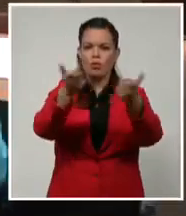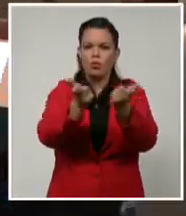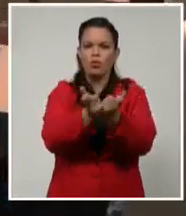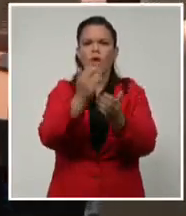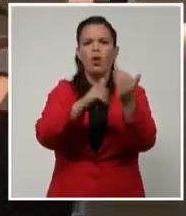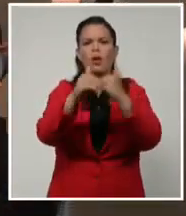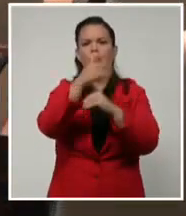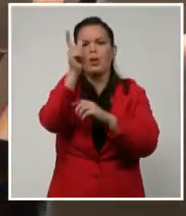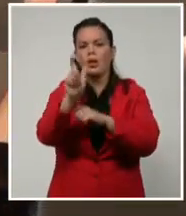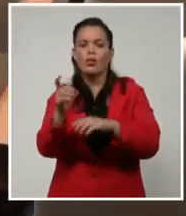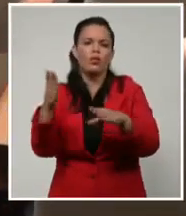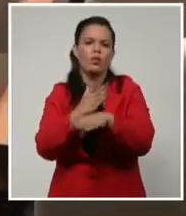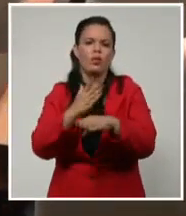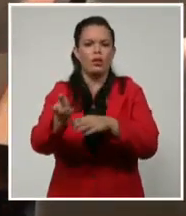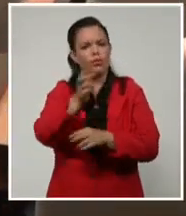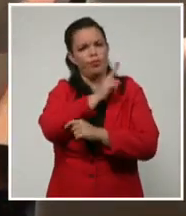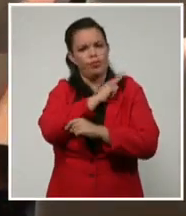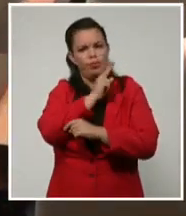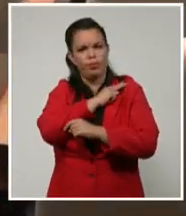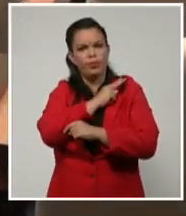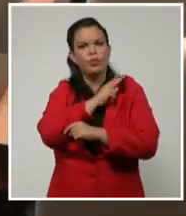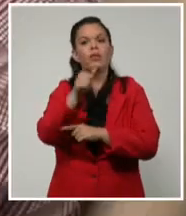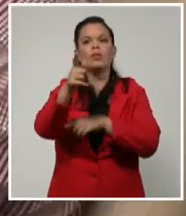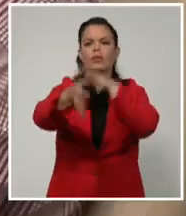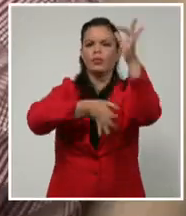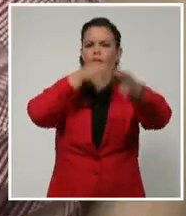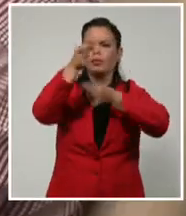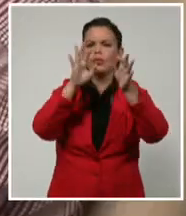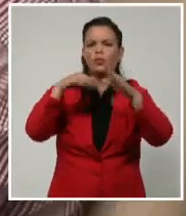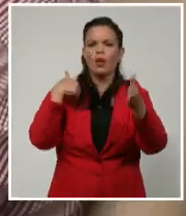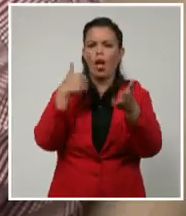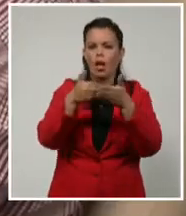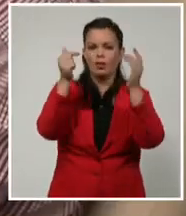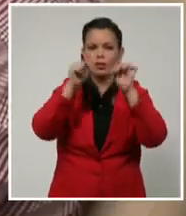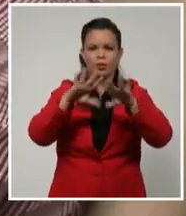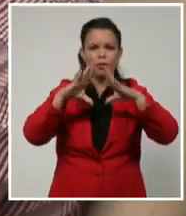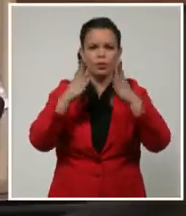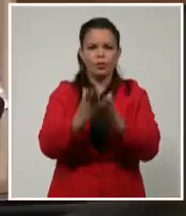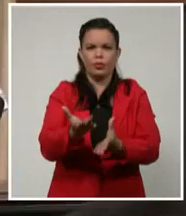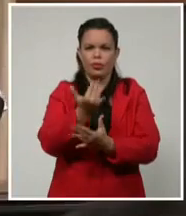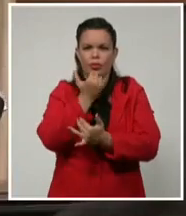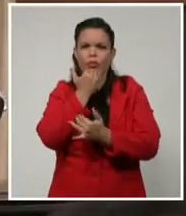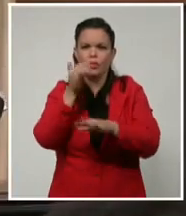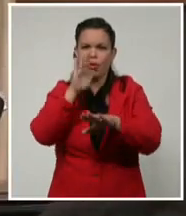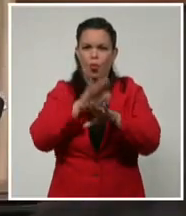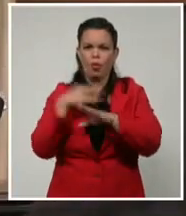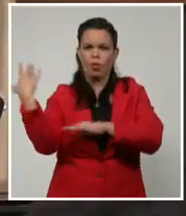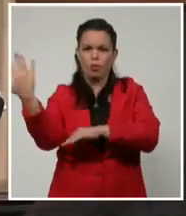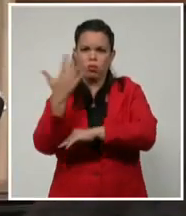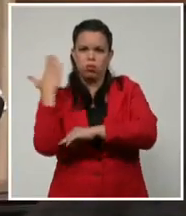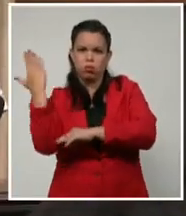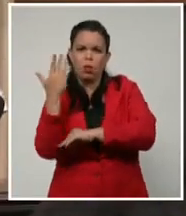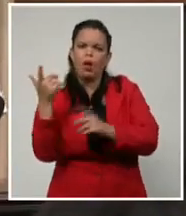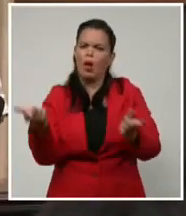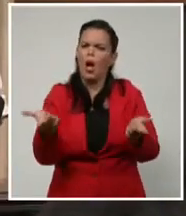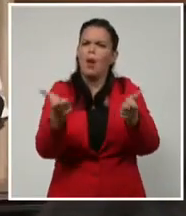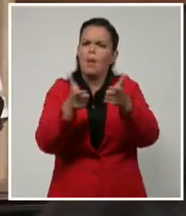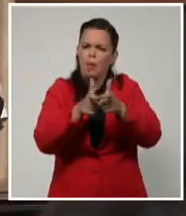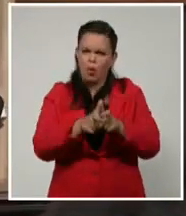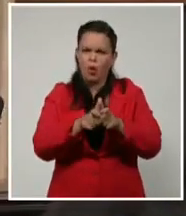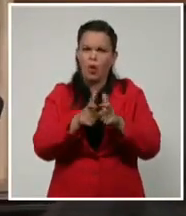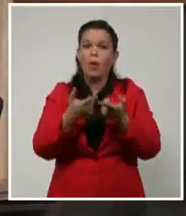El mandatario consideró que hasta el momento los daños provocados por el evento meteorológico son inferiores a lo esperado.